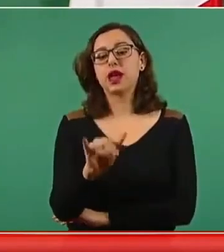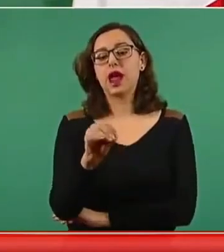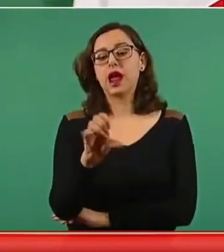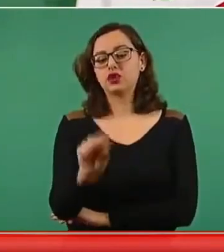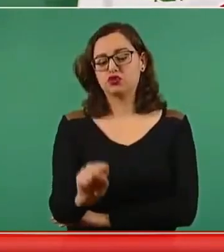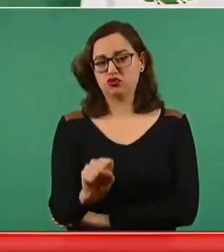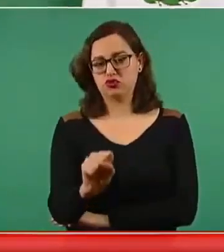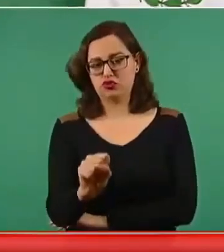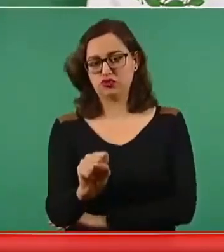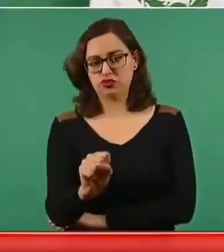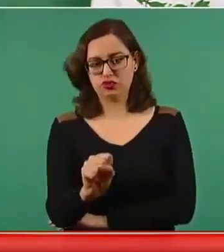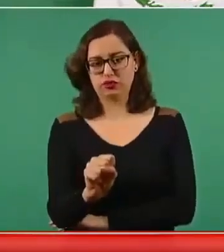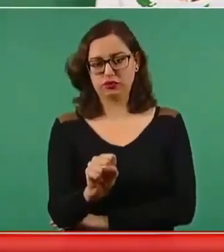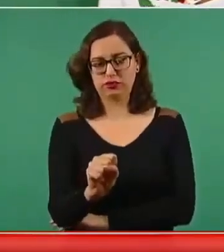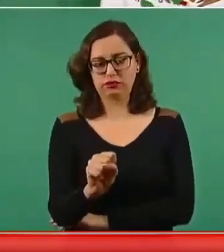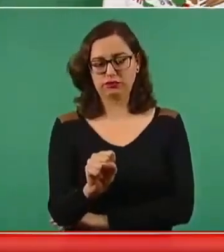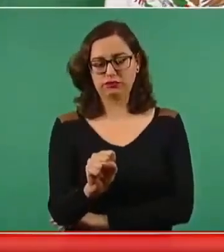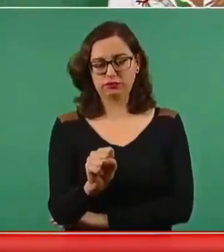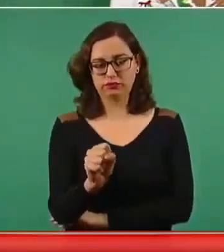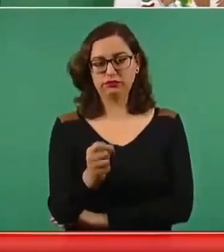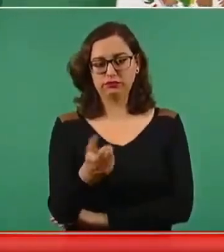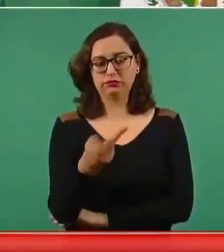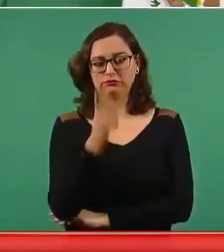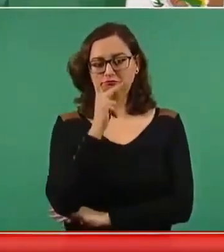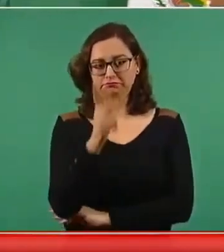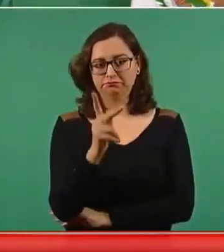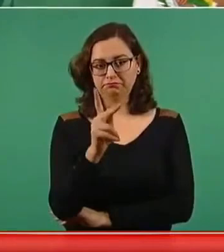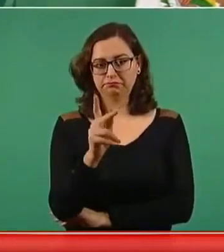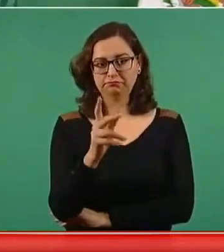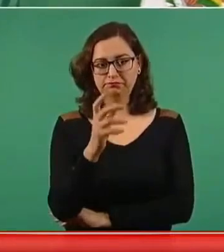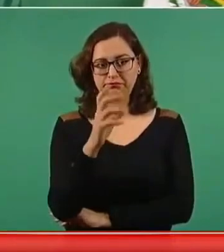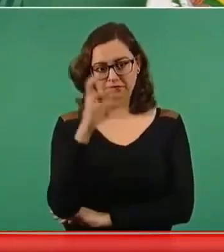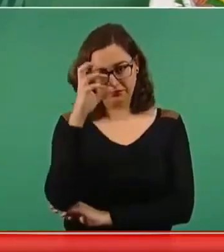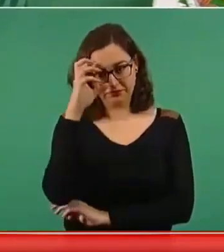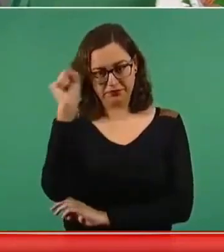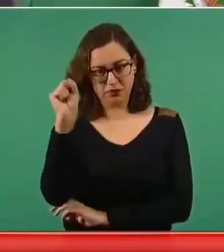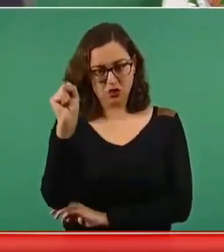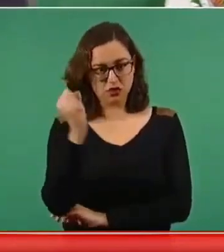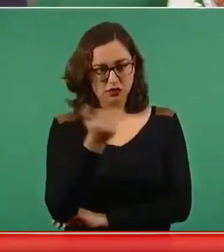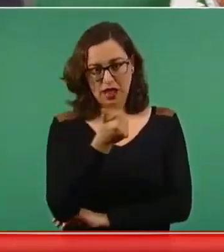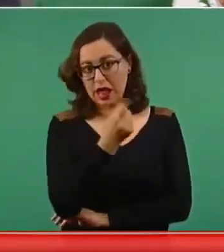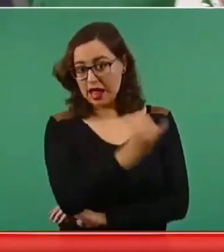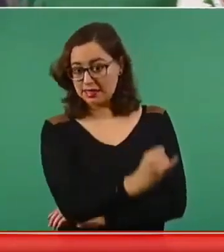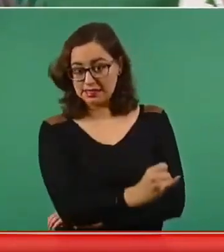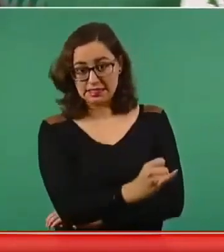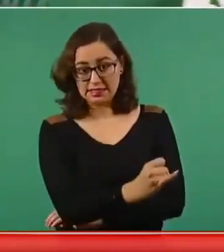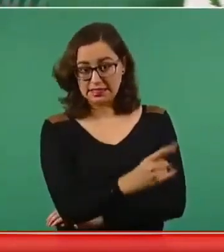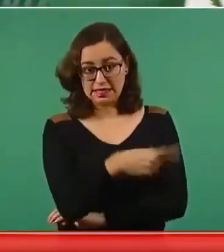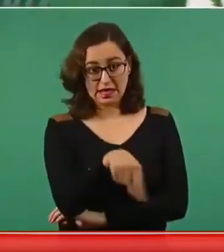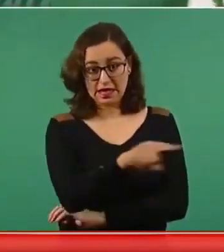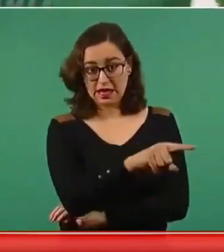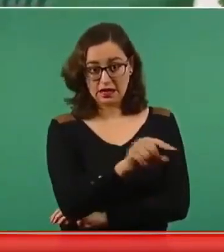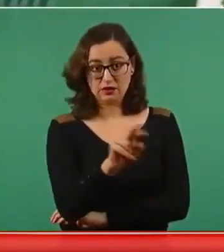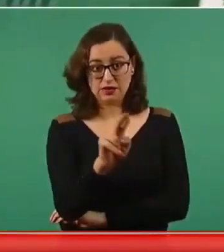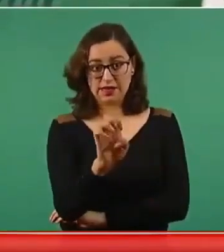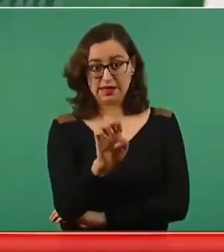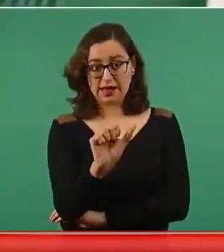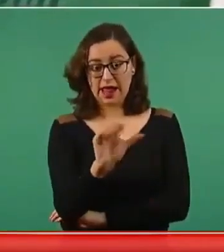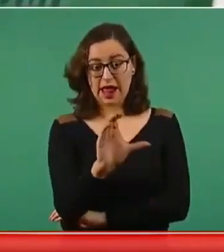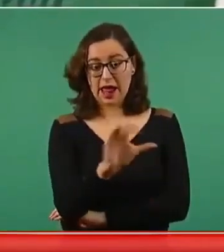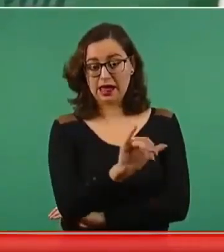término, el concepto. Hay textos, no muchos,